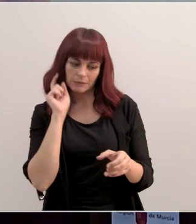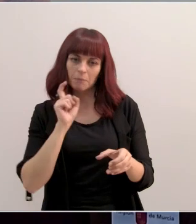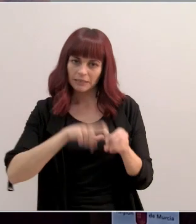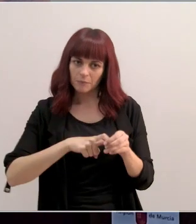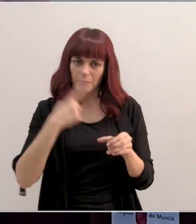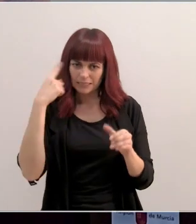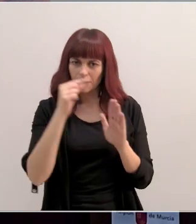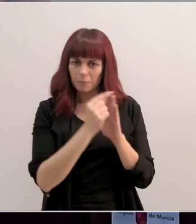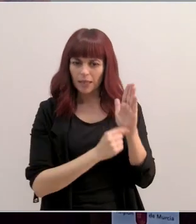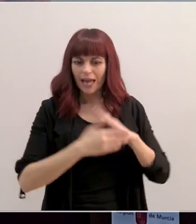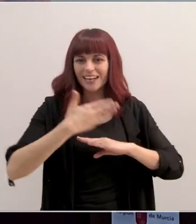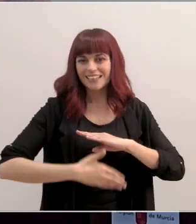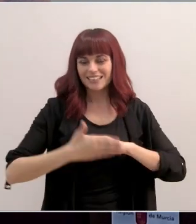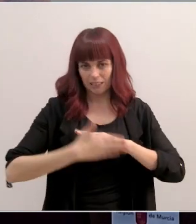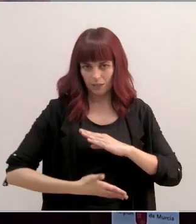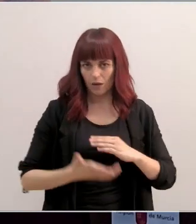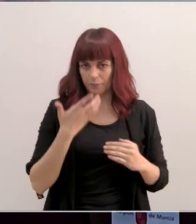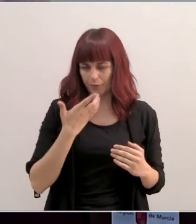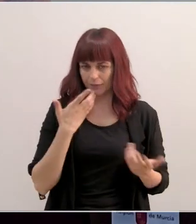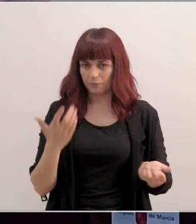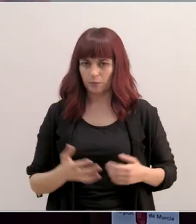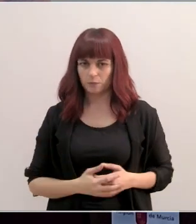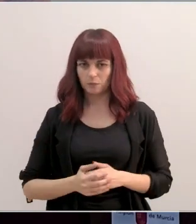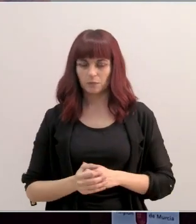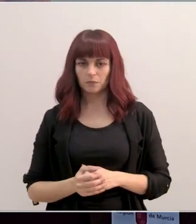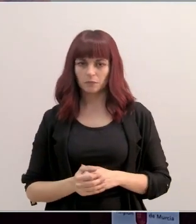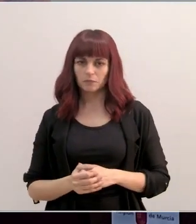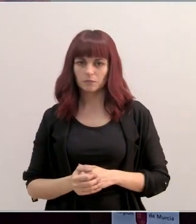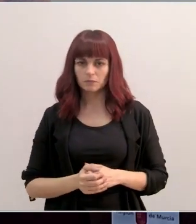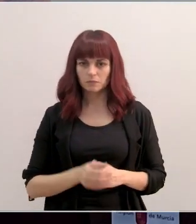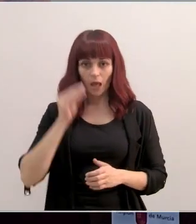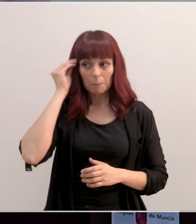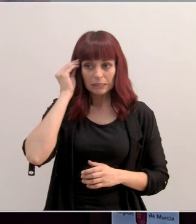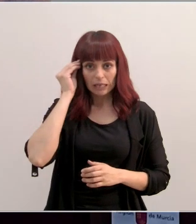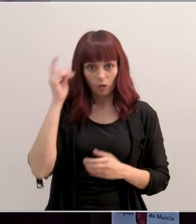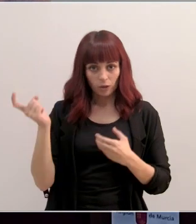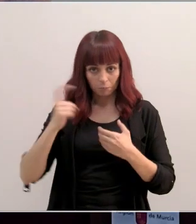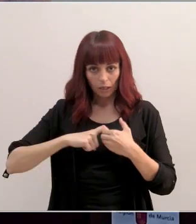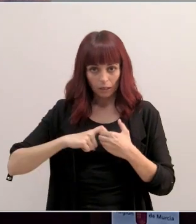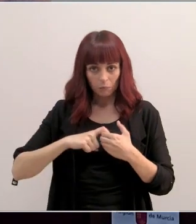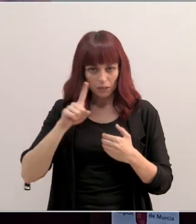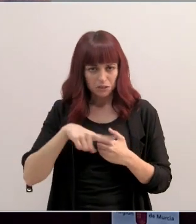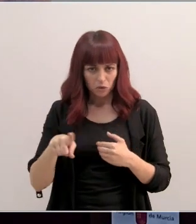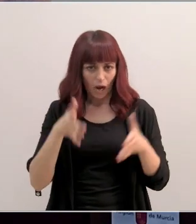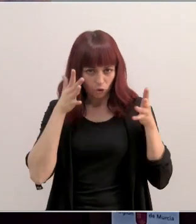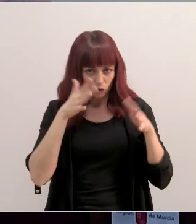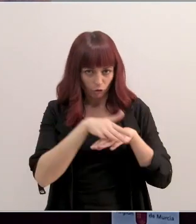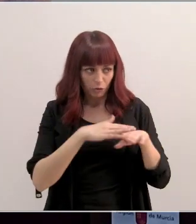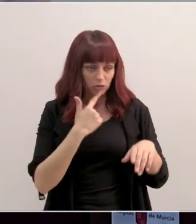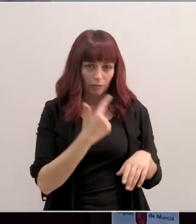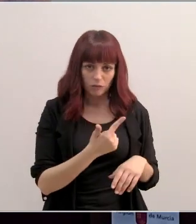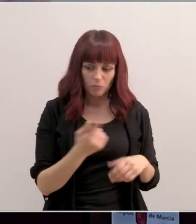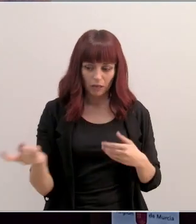tipo de medida restrictiva como la que se ha tomado en las últimas horas. Ha planteado ya esta cuestión al resto del Consejo de Gobierno.